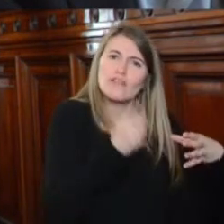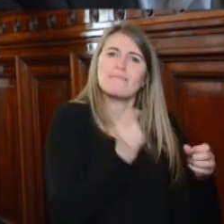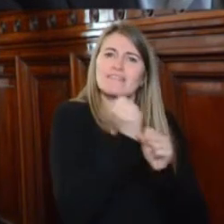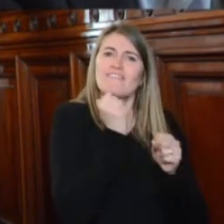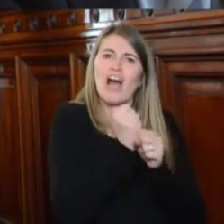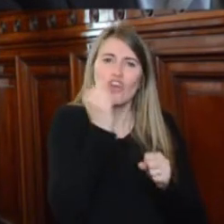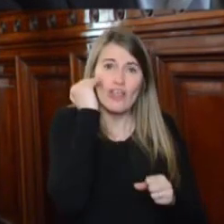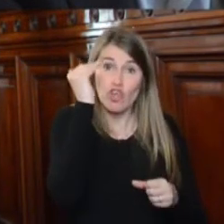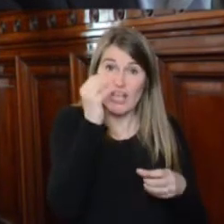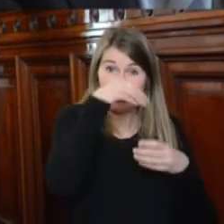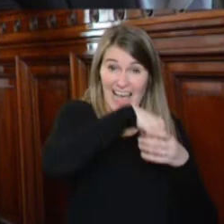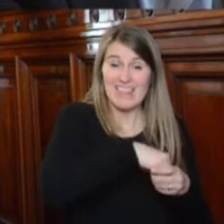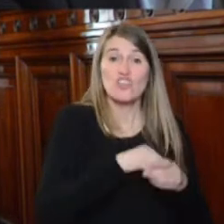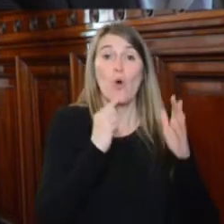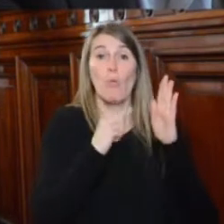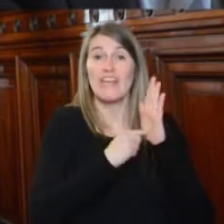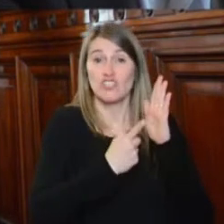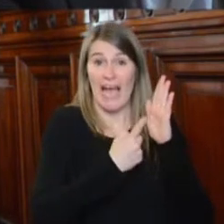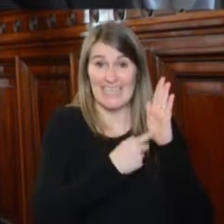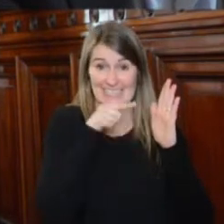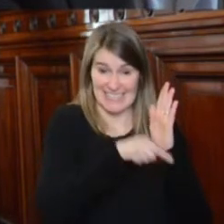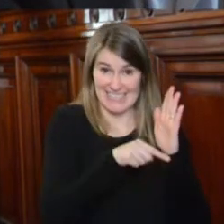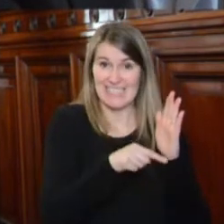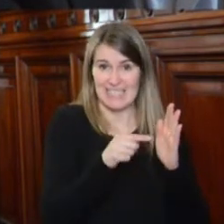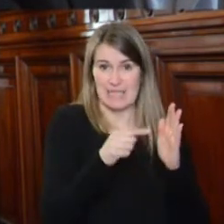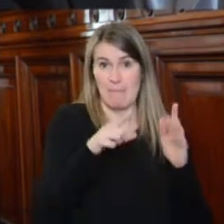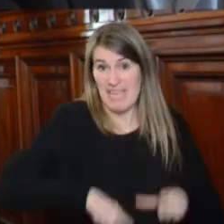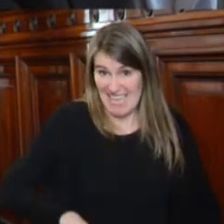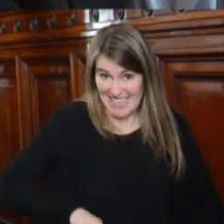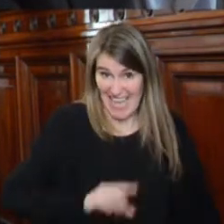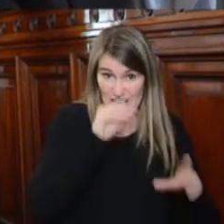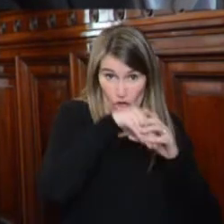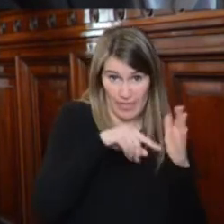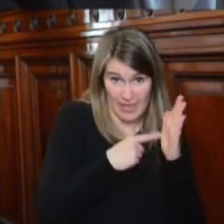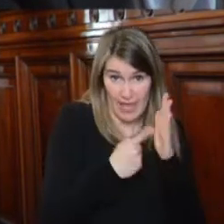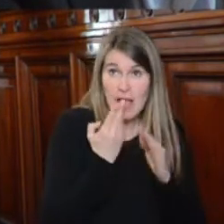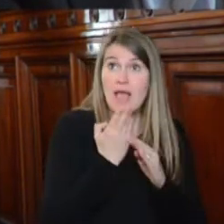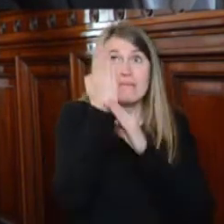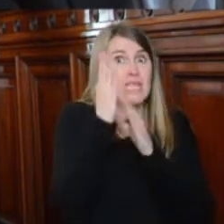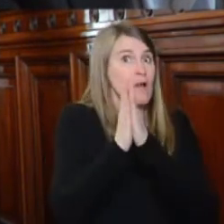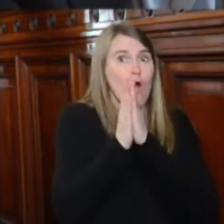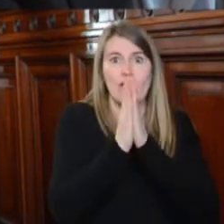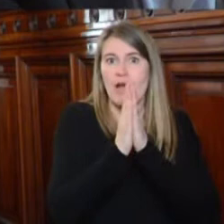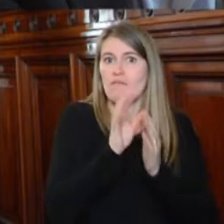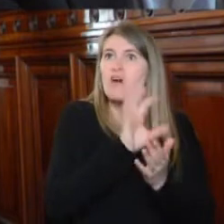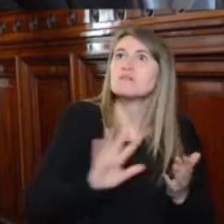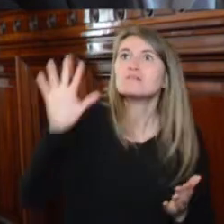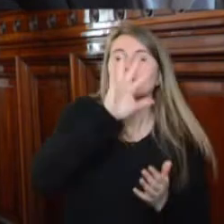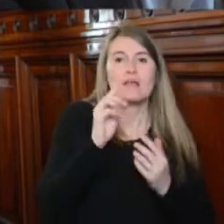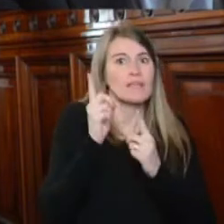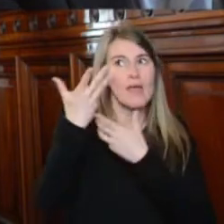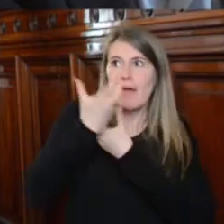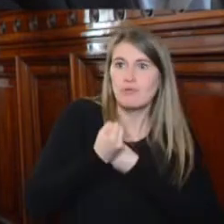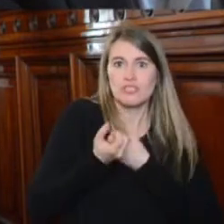docentes de la Provincia de Buenos Aires, en la que el Ministerio Provincial solicitó al Ministerio Nacional que le removiera la personería gremial al sindicato